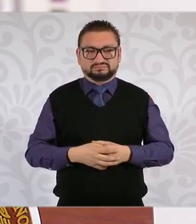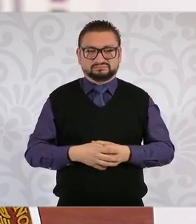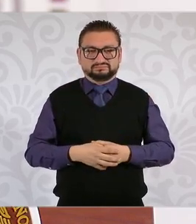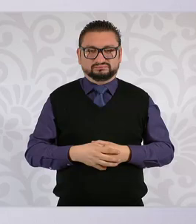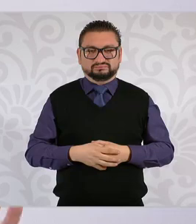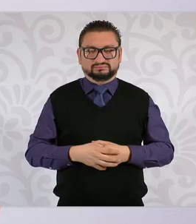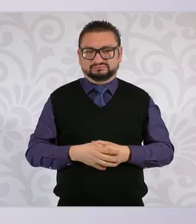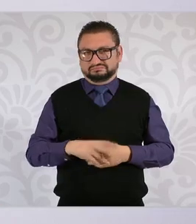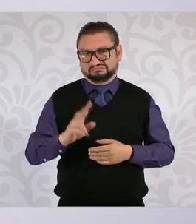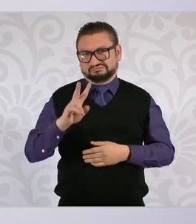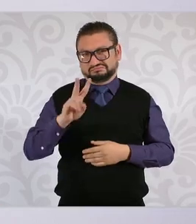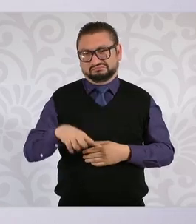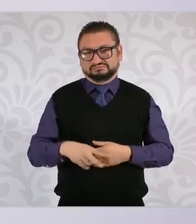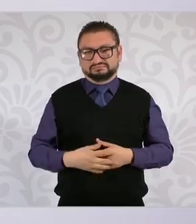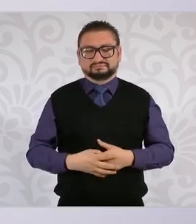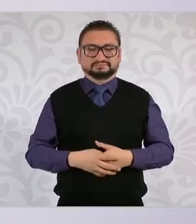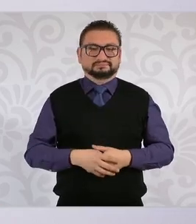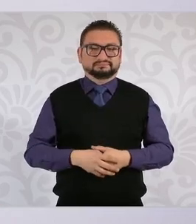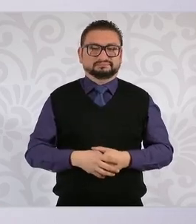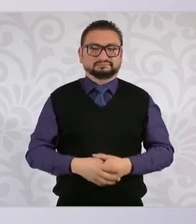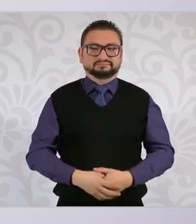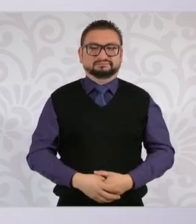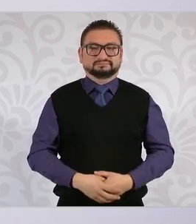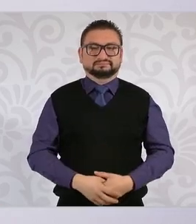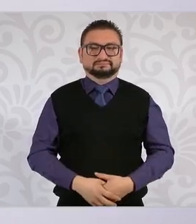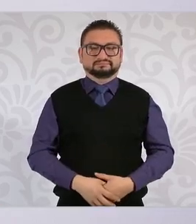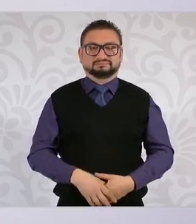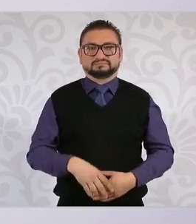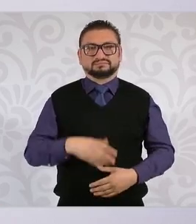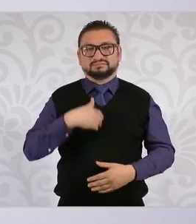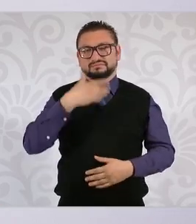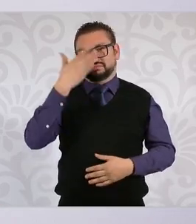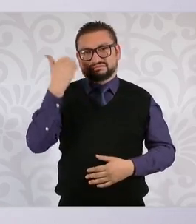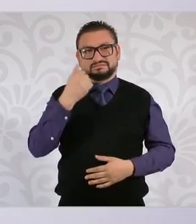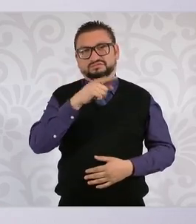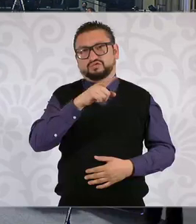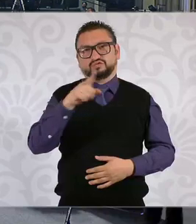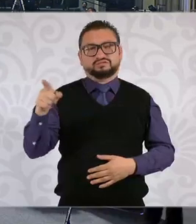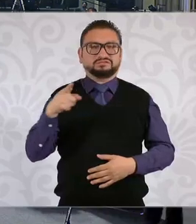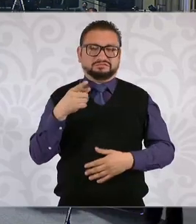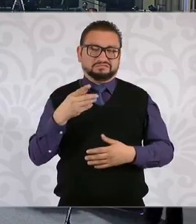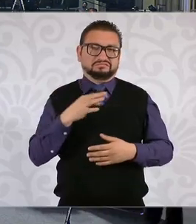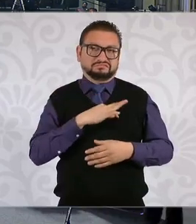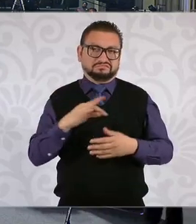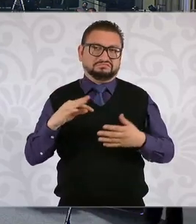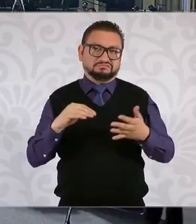la verdad. No sé, pónganle ustedes el adjetivo.